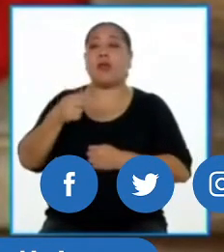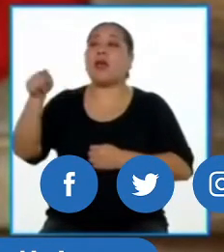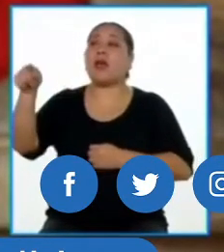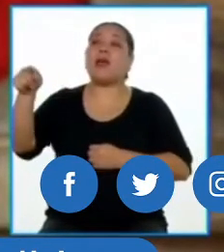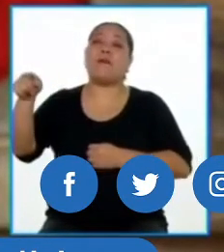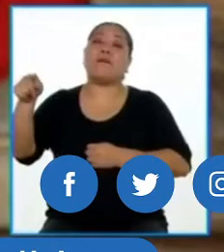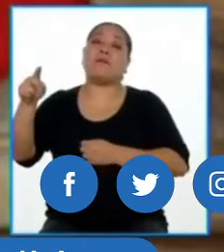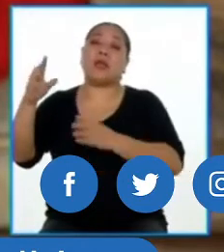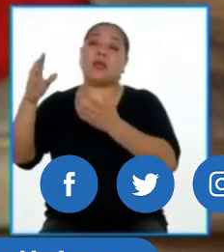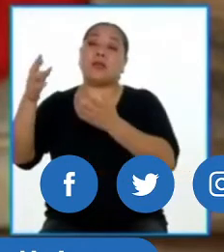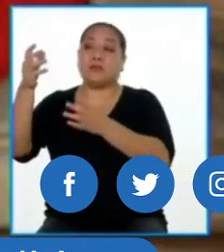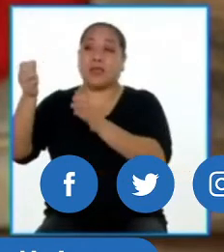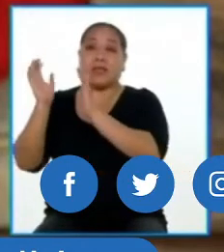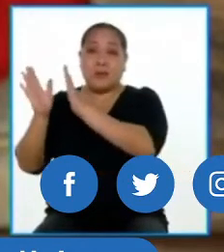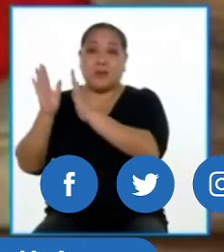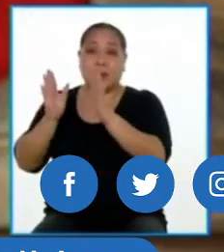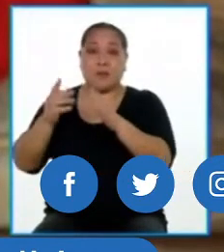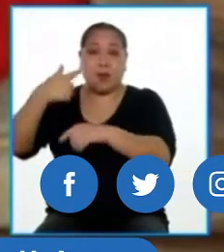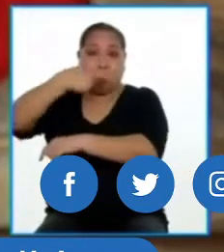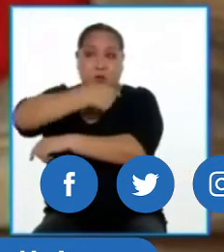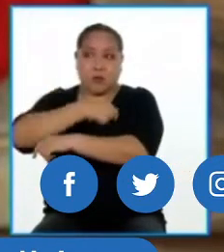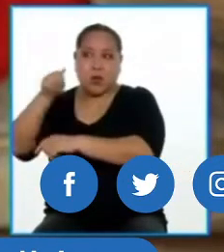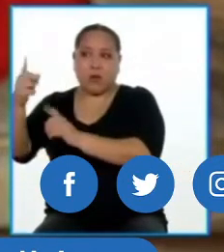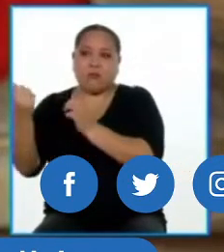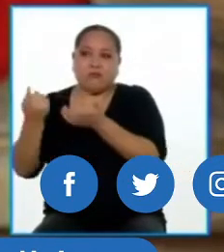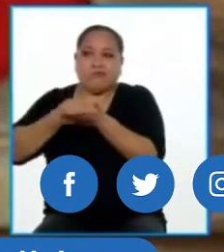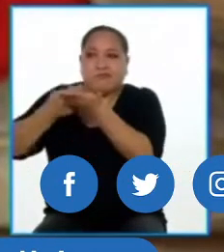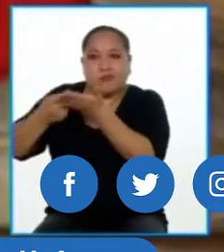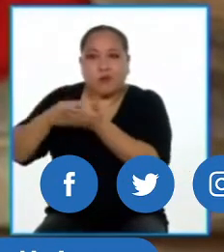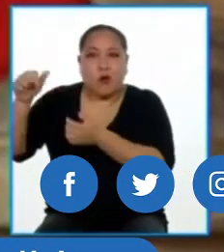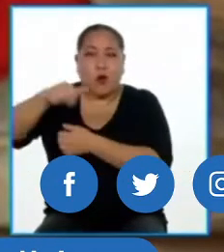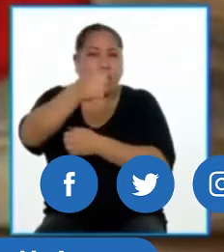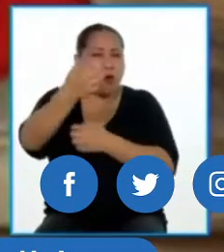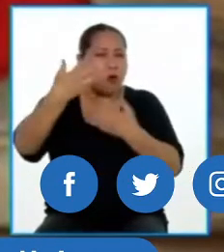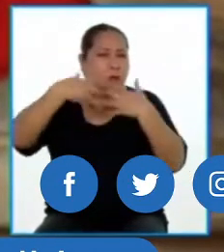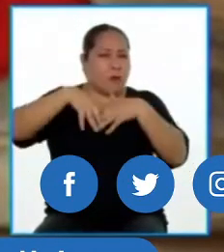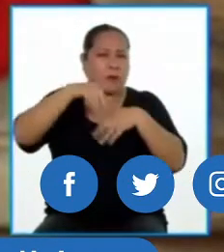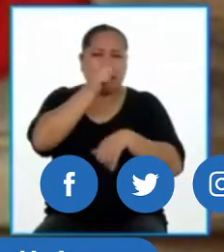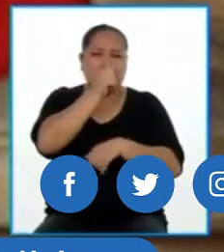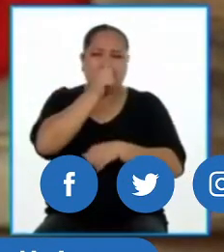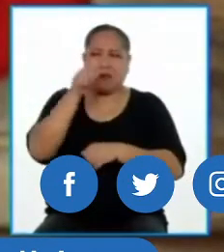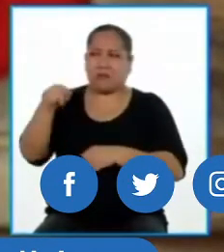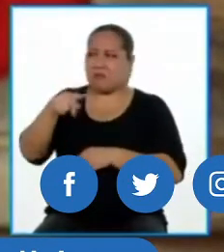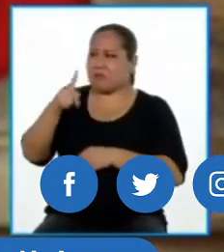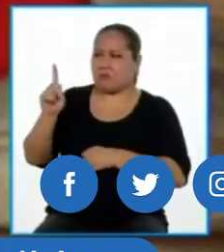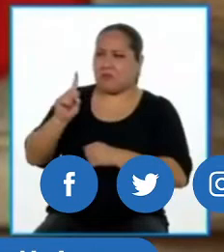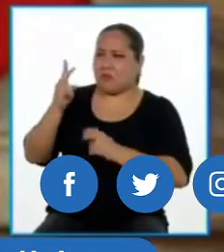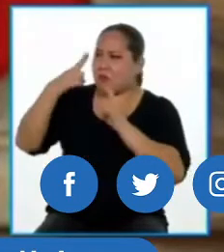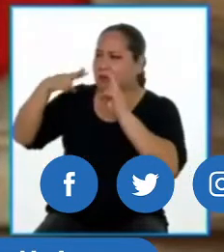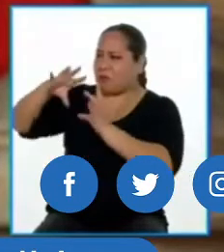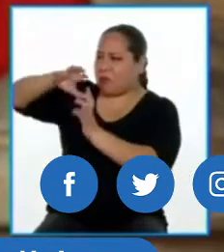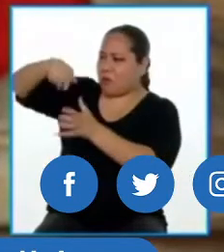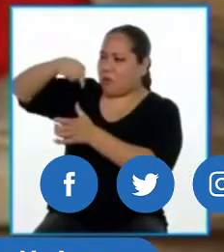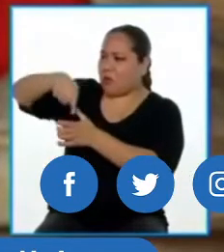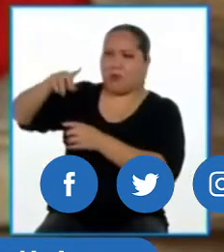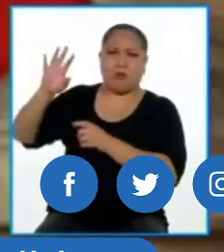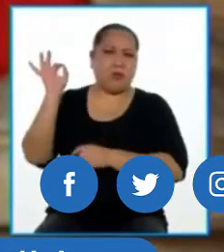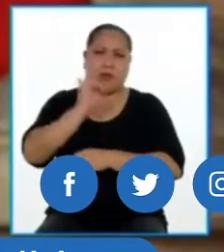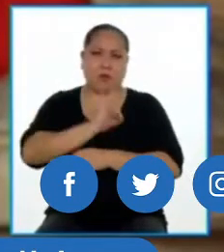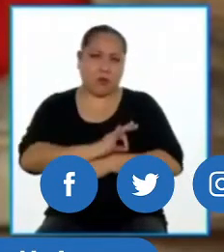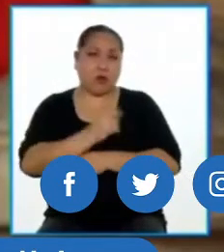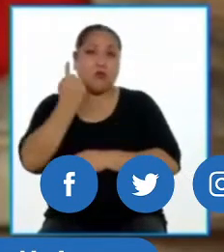vacuna esté negociando con empresas privadas en ninguna parte del mundo. Por lo tanto, estas preocupaciones son totalmente